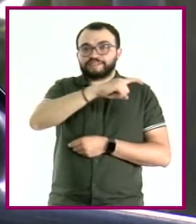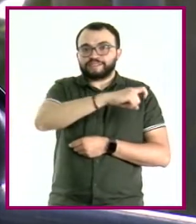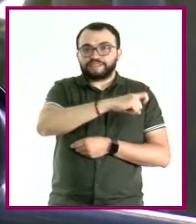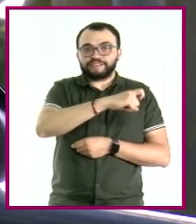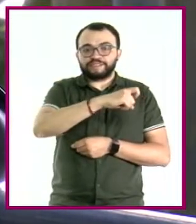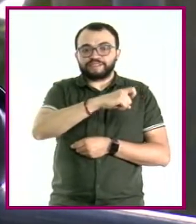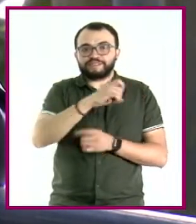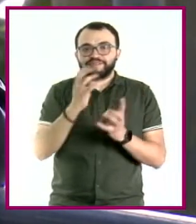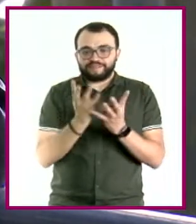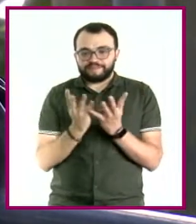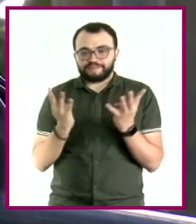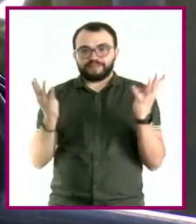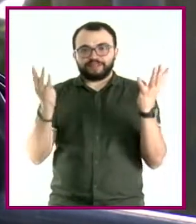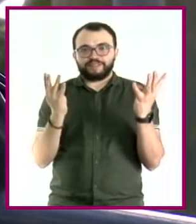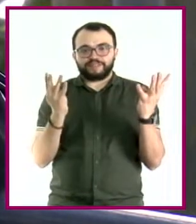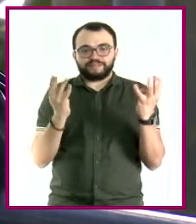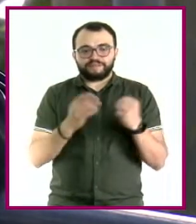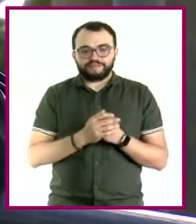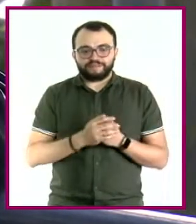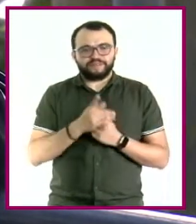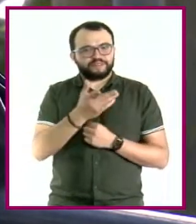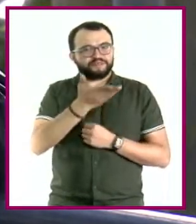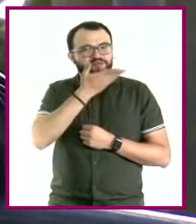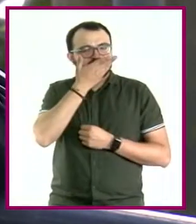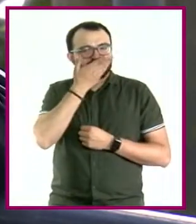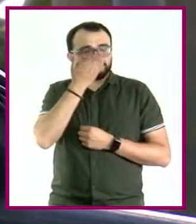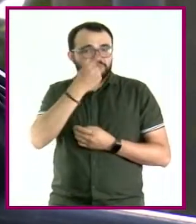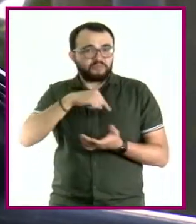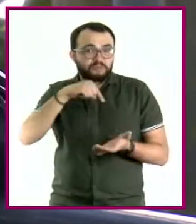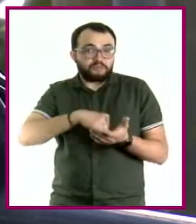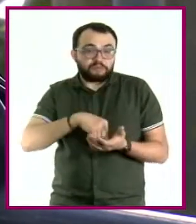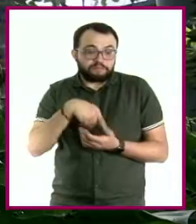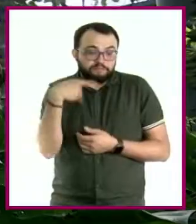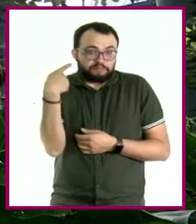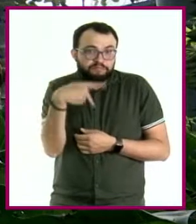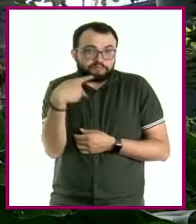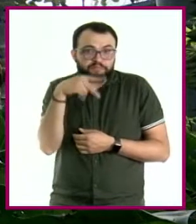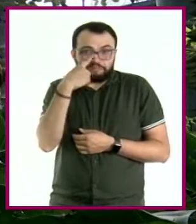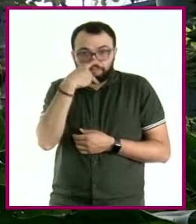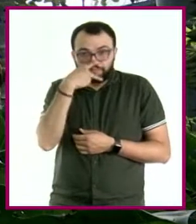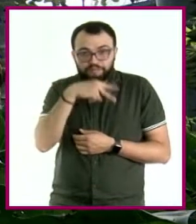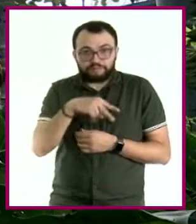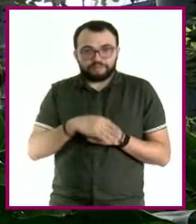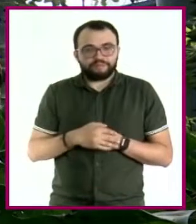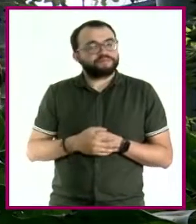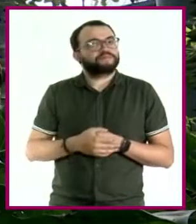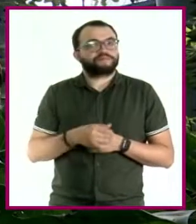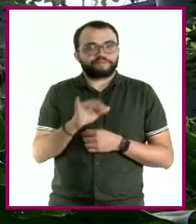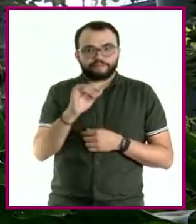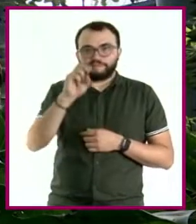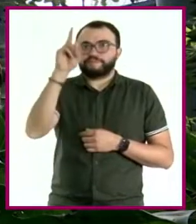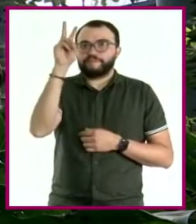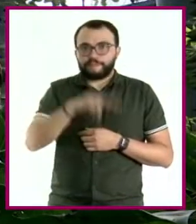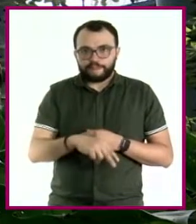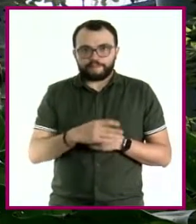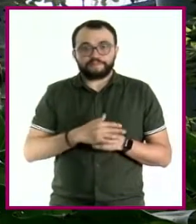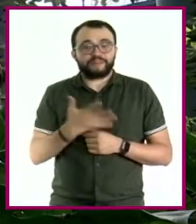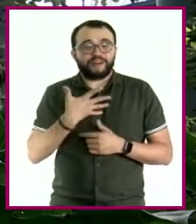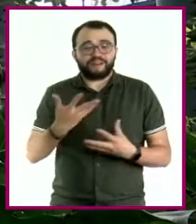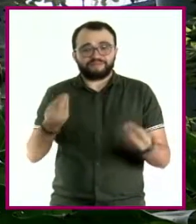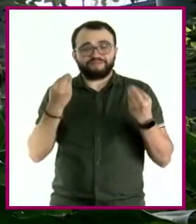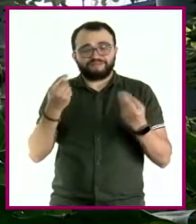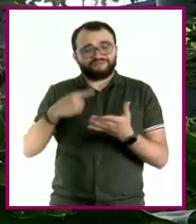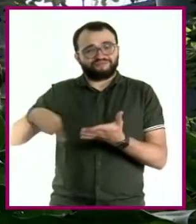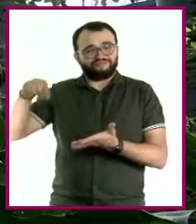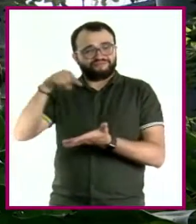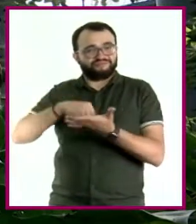es que podemos pensar que es una costumbre muy local, muy de nuestro país. Cierto. Sin embargo, hay muchos lugares en el